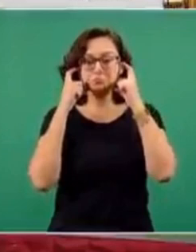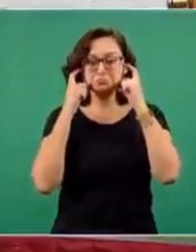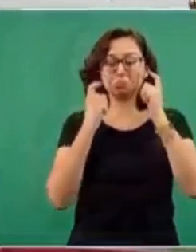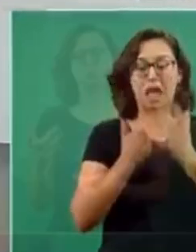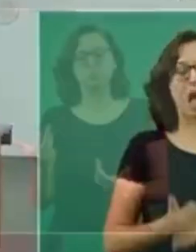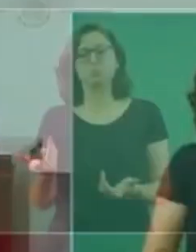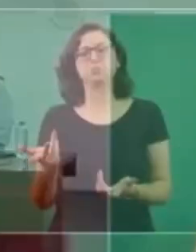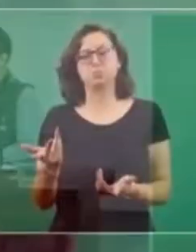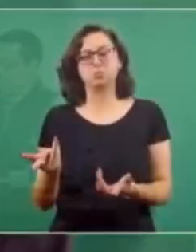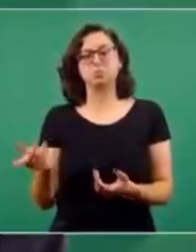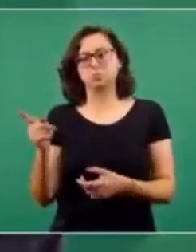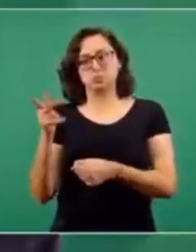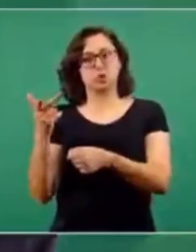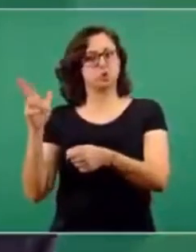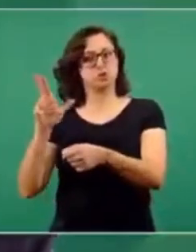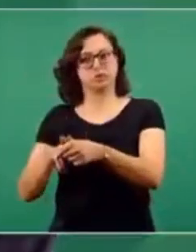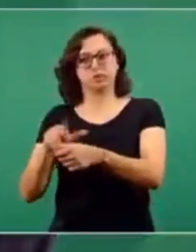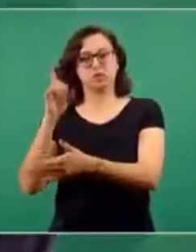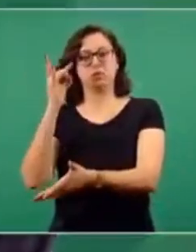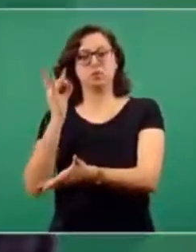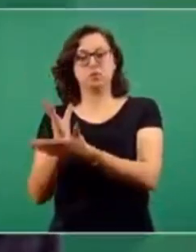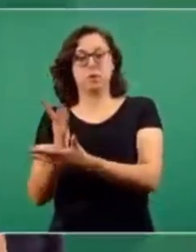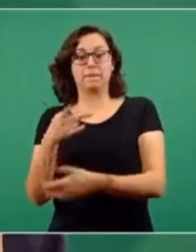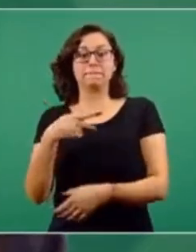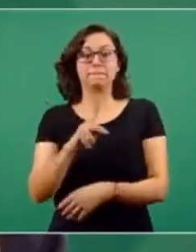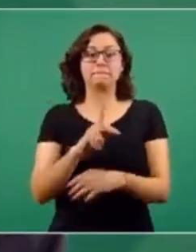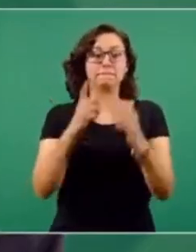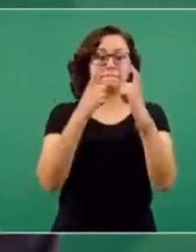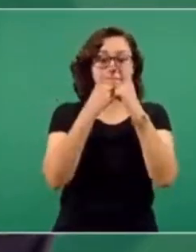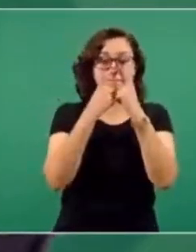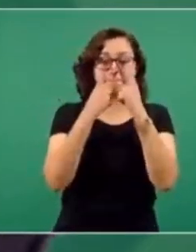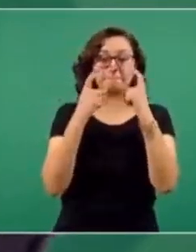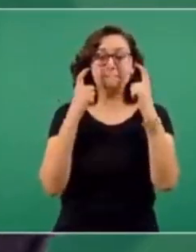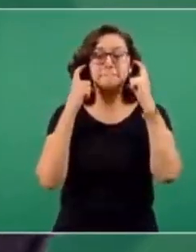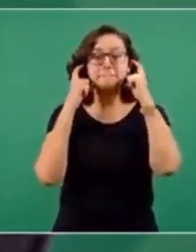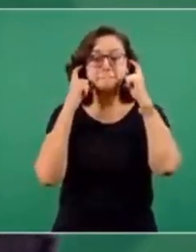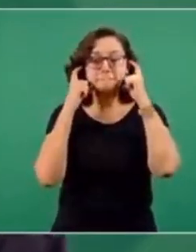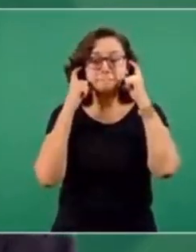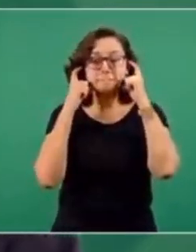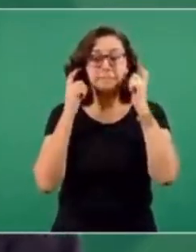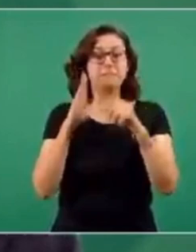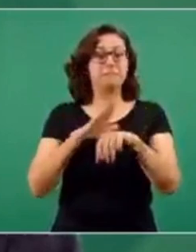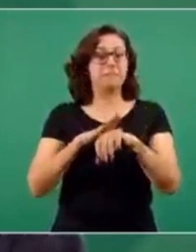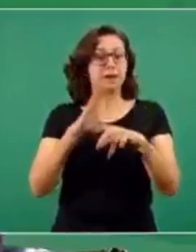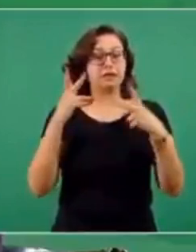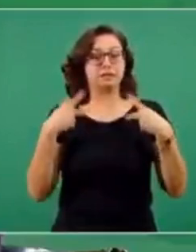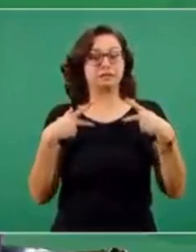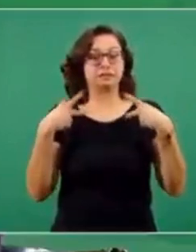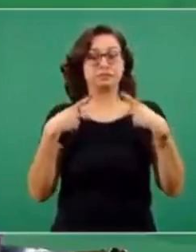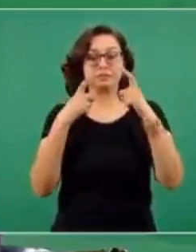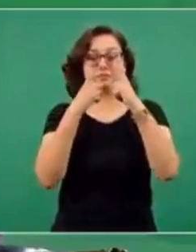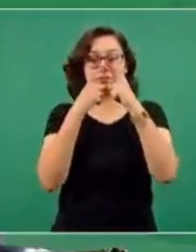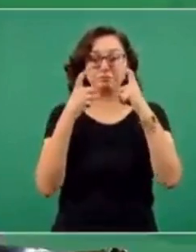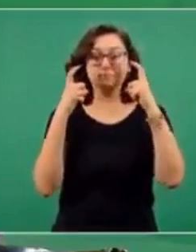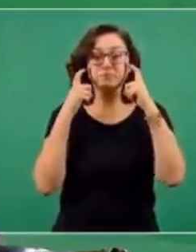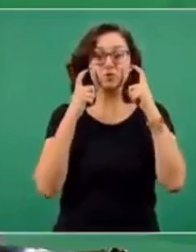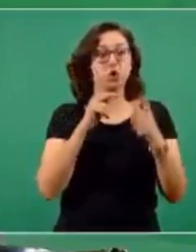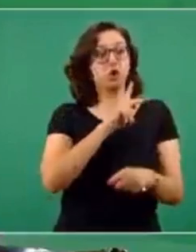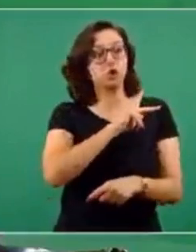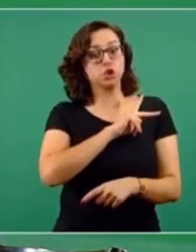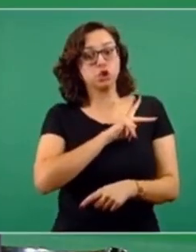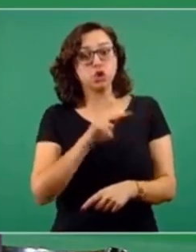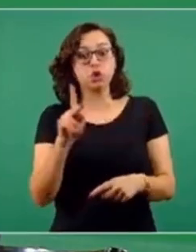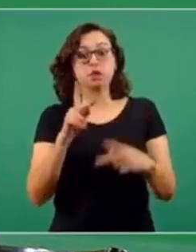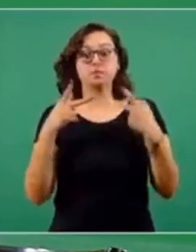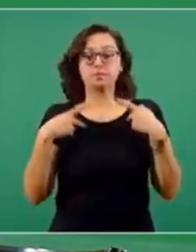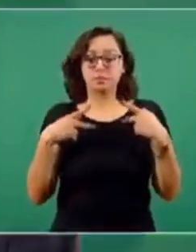prevención, pero reiteramos, el cubrebocas entre más personas lo utilicen, preferentemente todas y